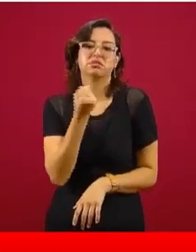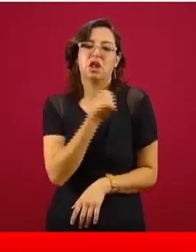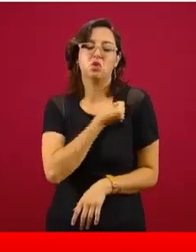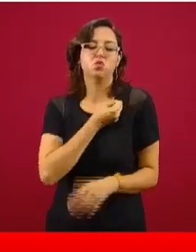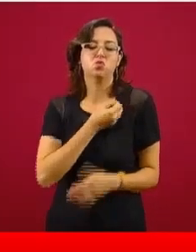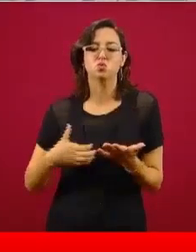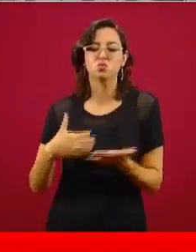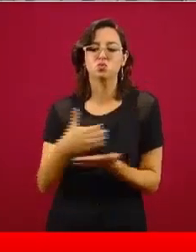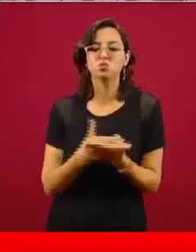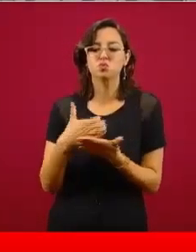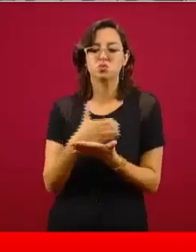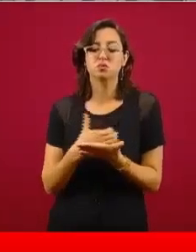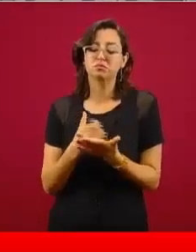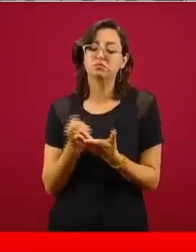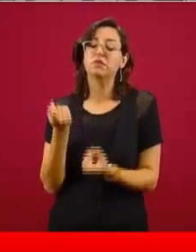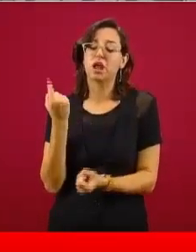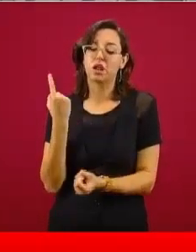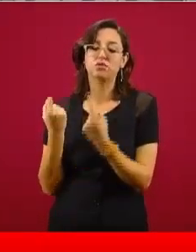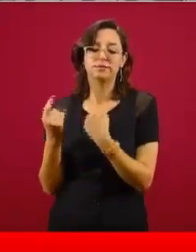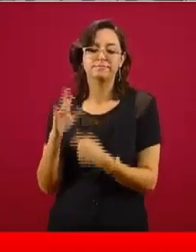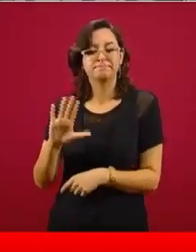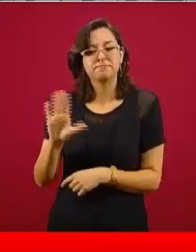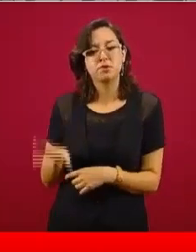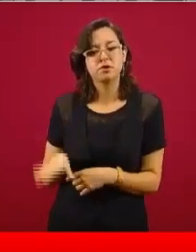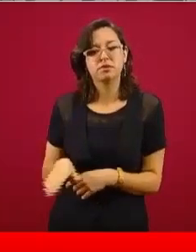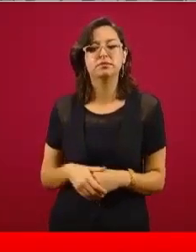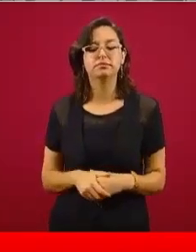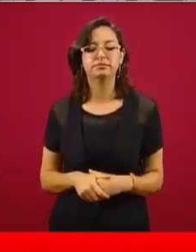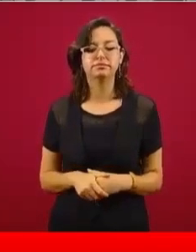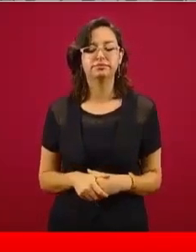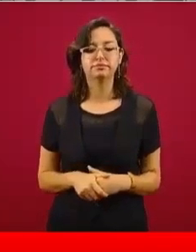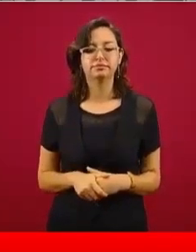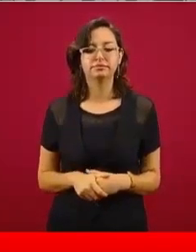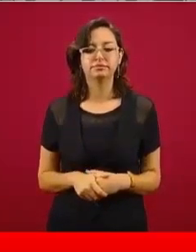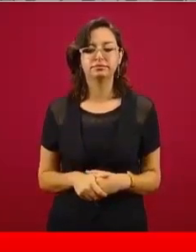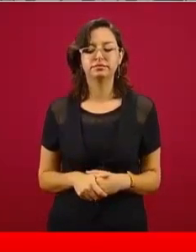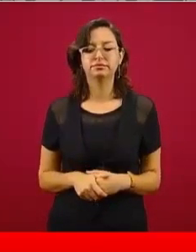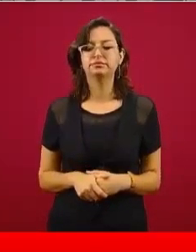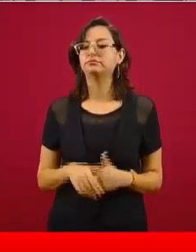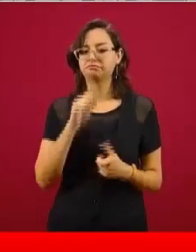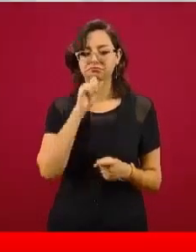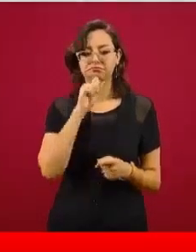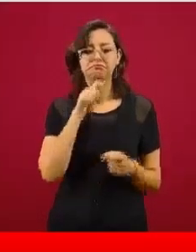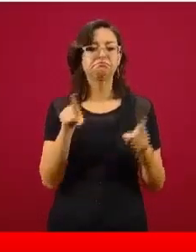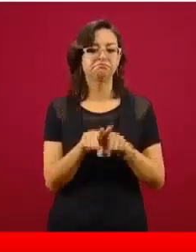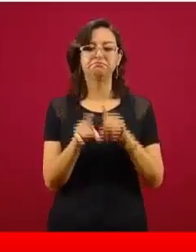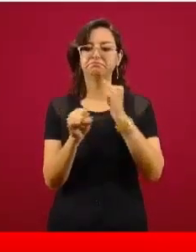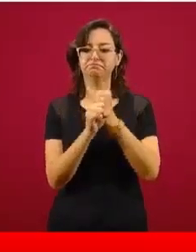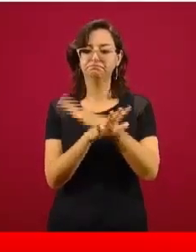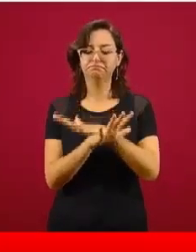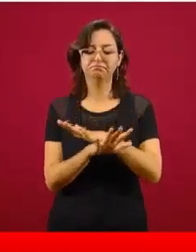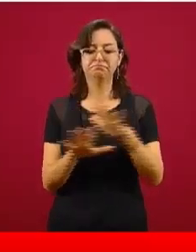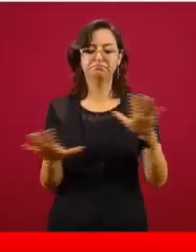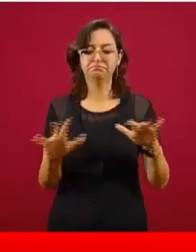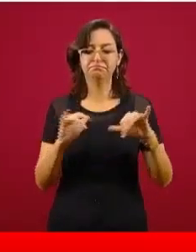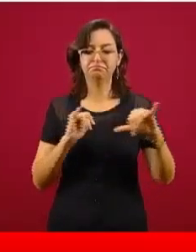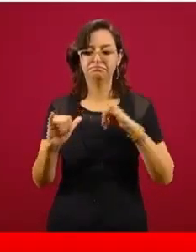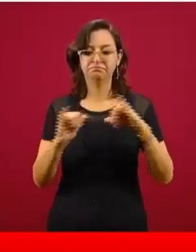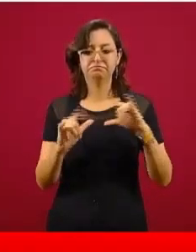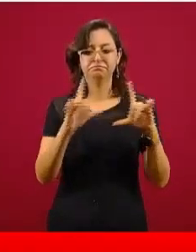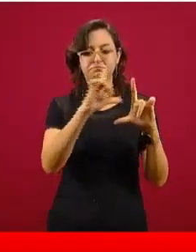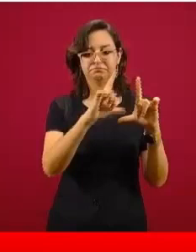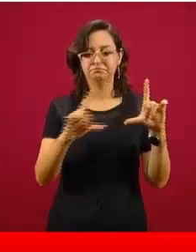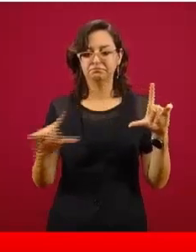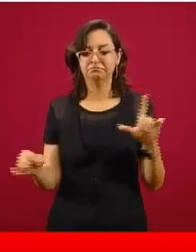y algunas pocas desafortunadamente que perdieron la vida. La siguiente. Se ve la misma información que en el mapa, que es cómo se ha